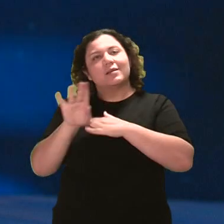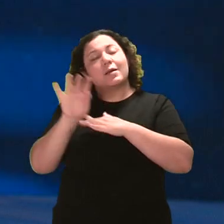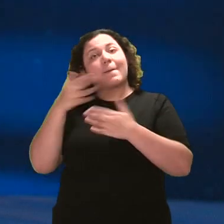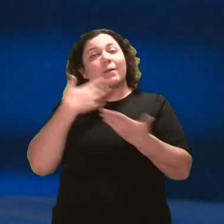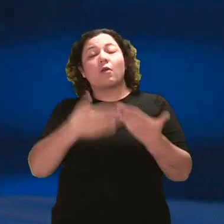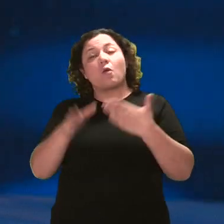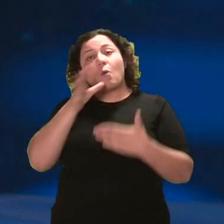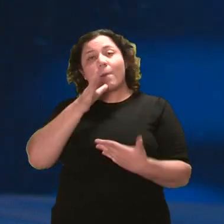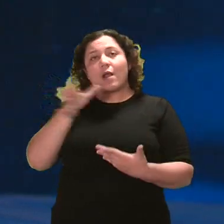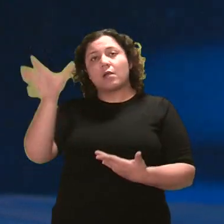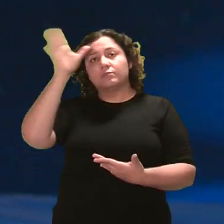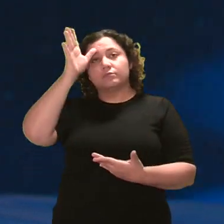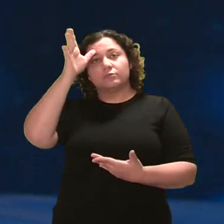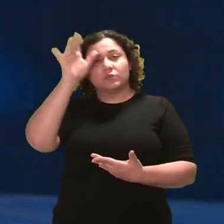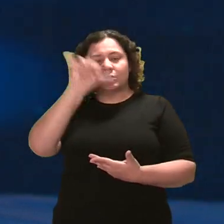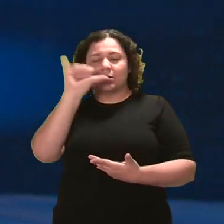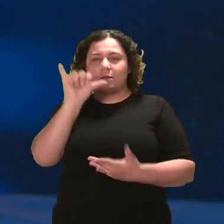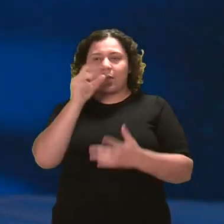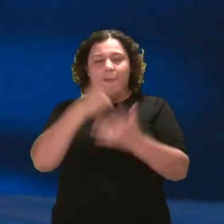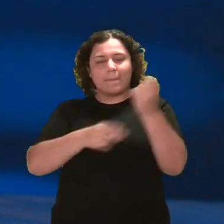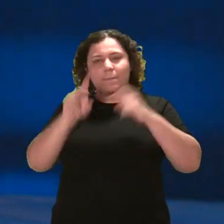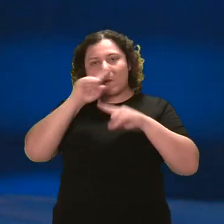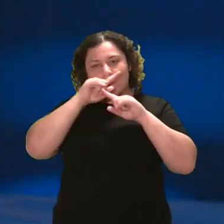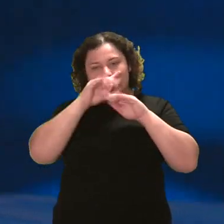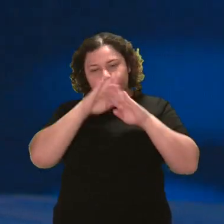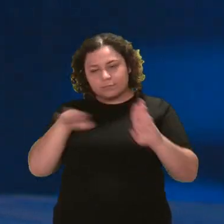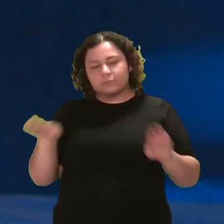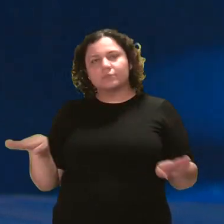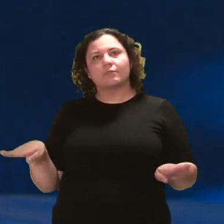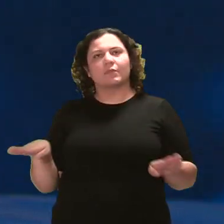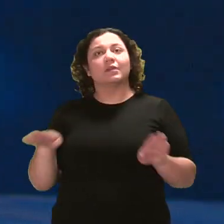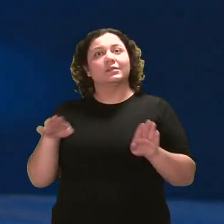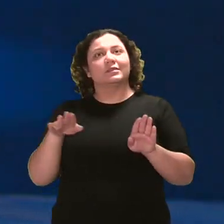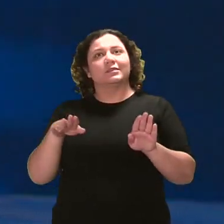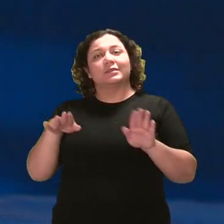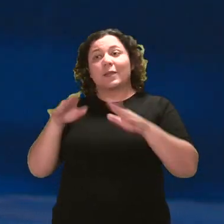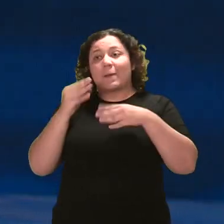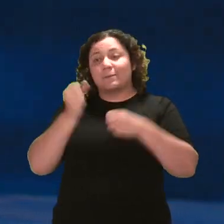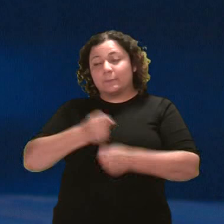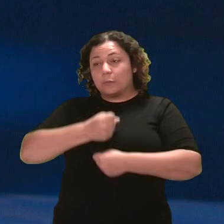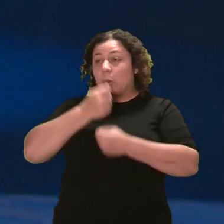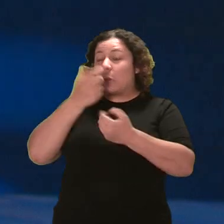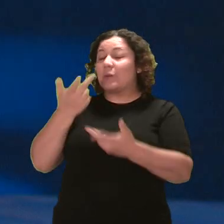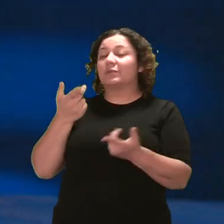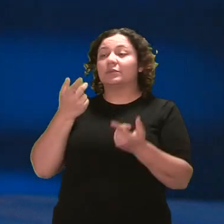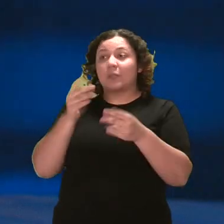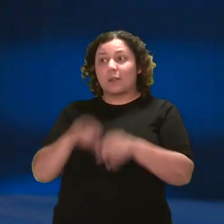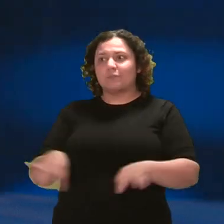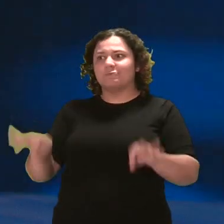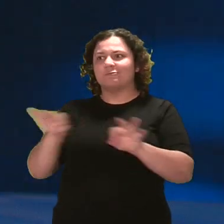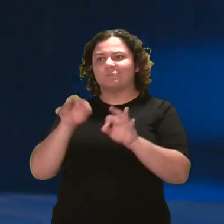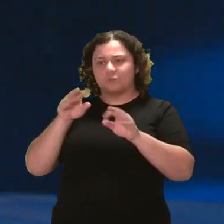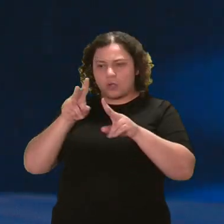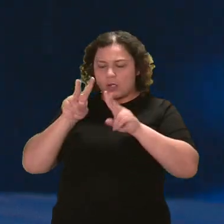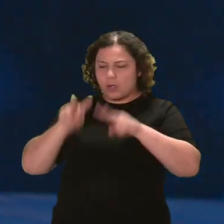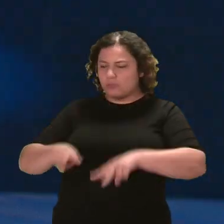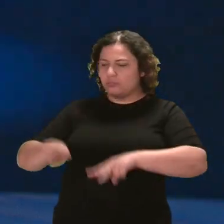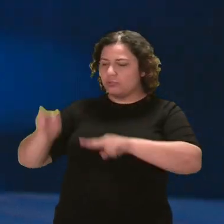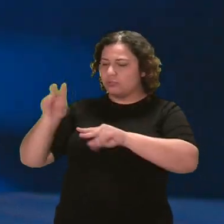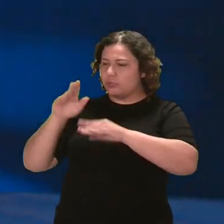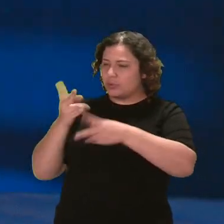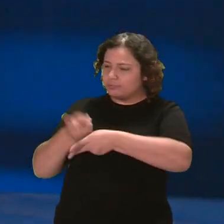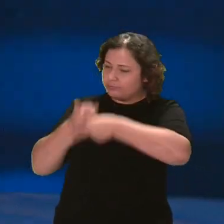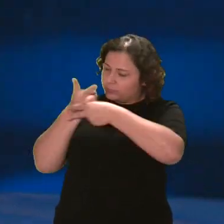también, así como para los niños. Así que para hablar sobre cuán importante es esto en el proceso de crianza saludable y comprender